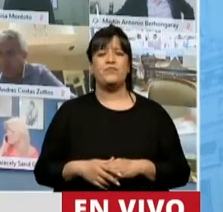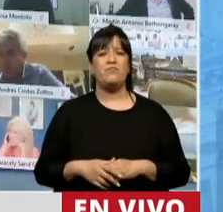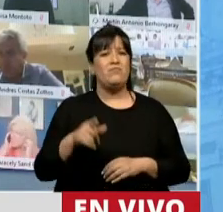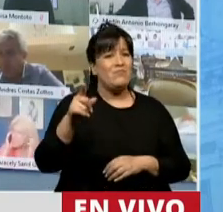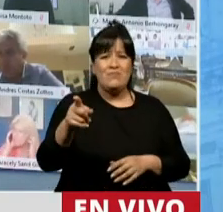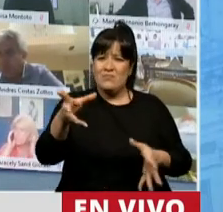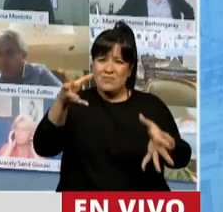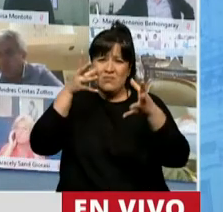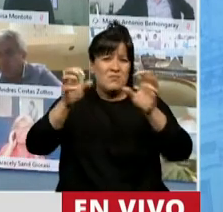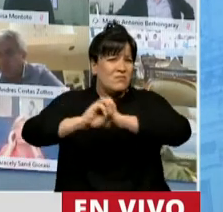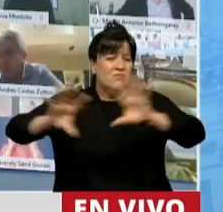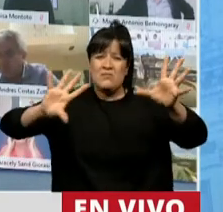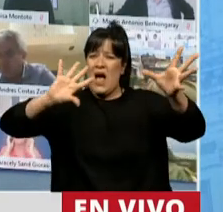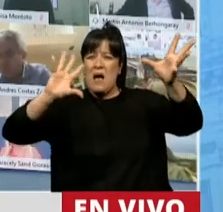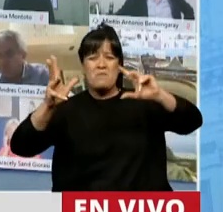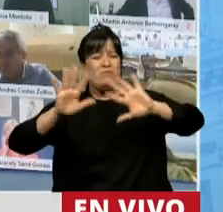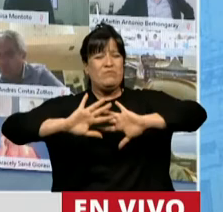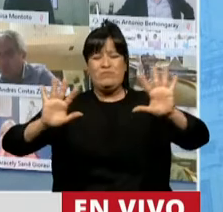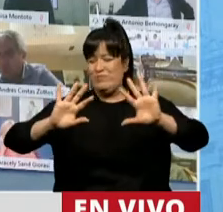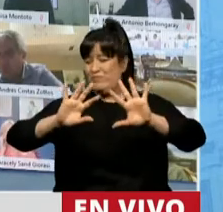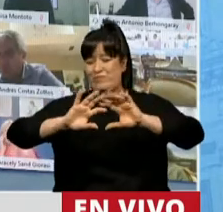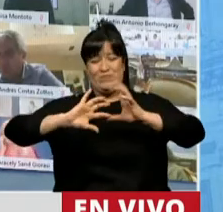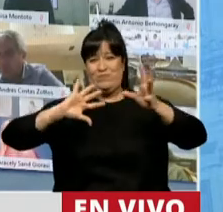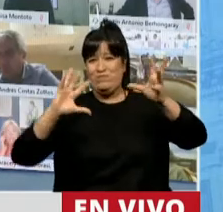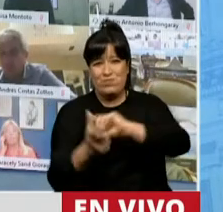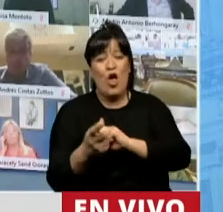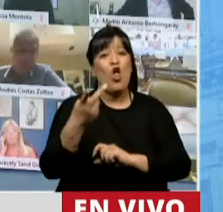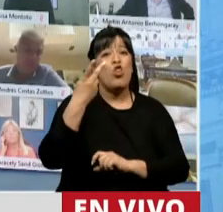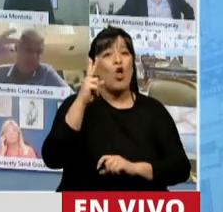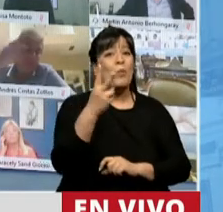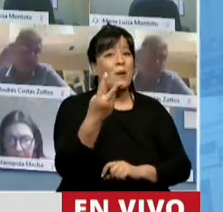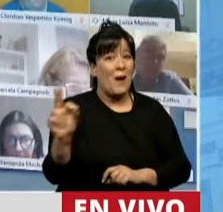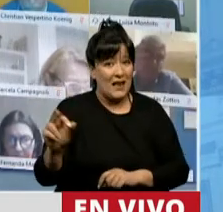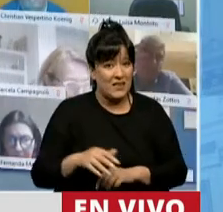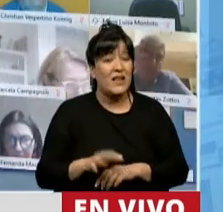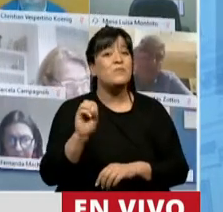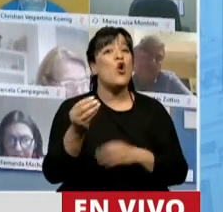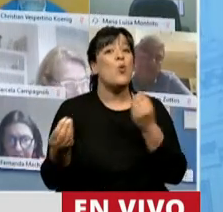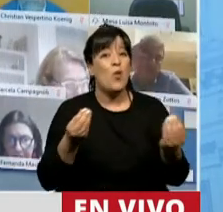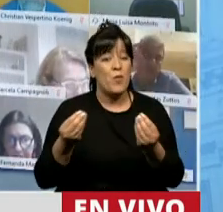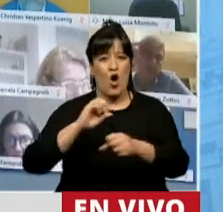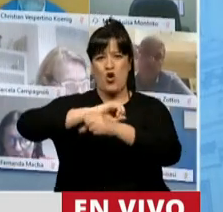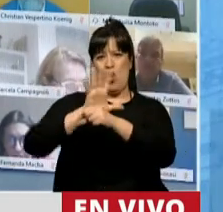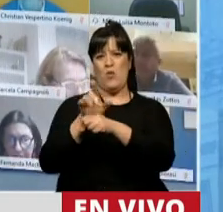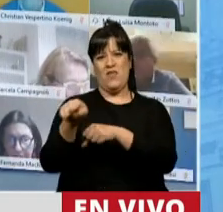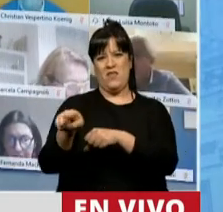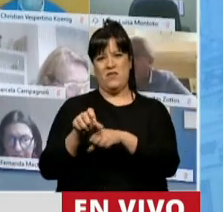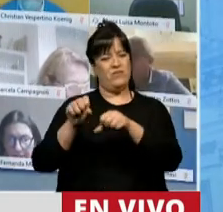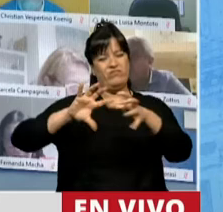el desastre ambiental del año 2020 que se llama COVID-19.